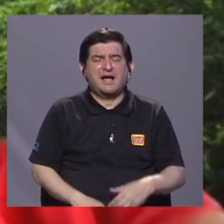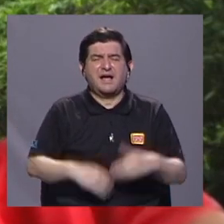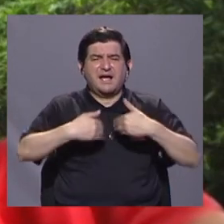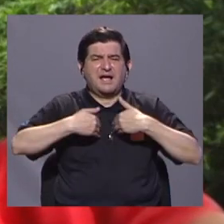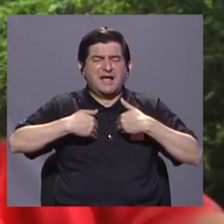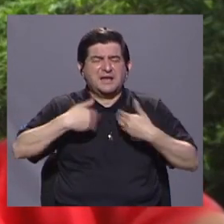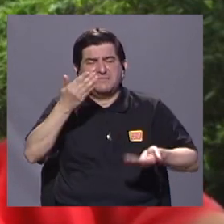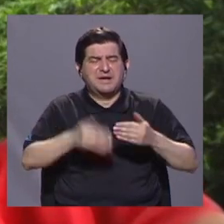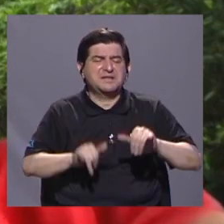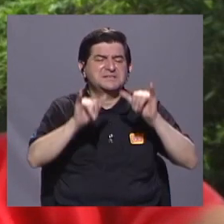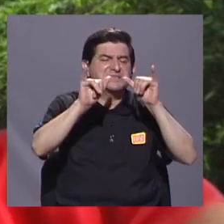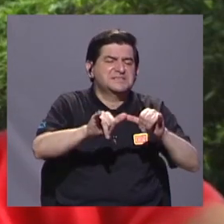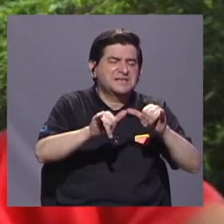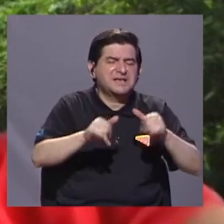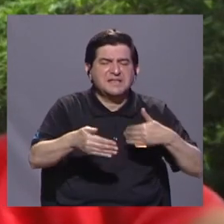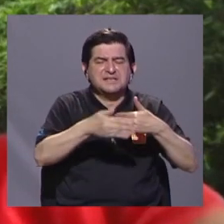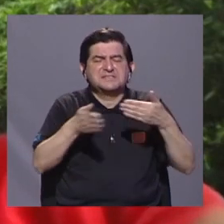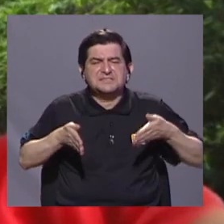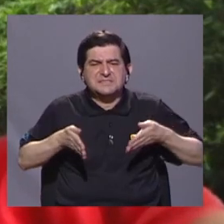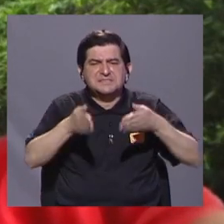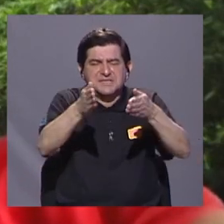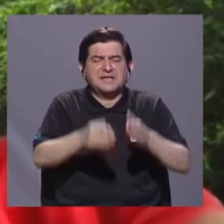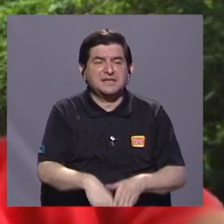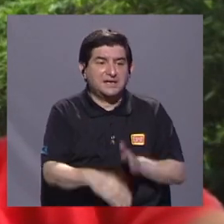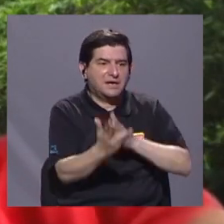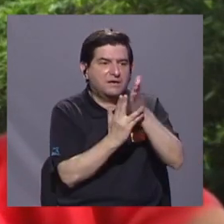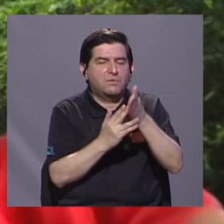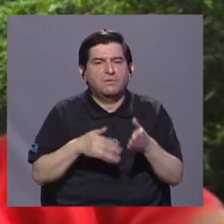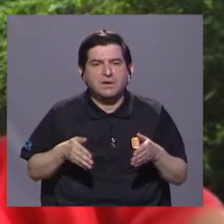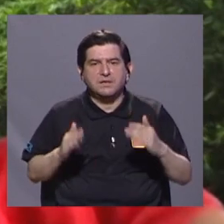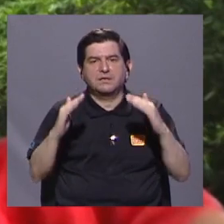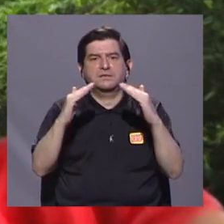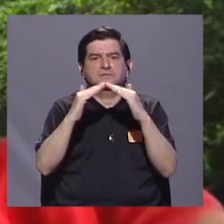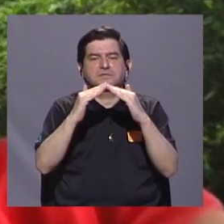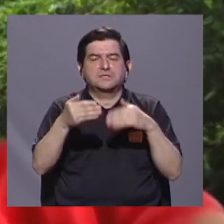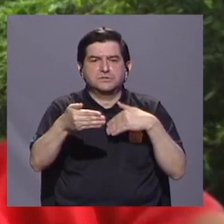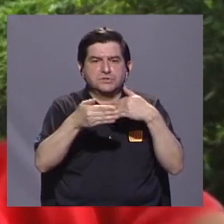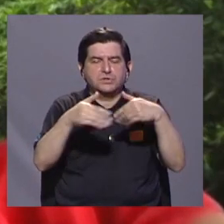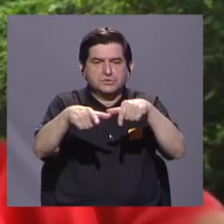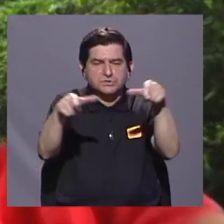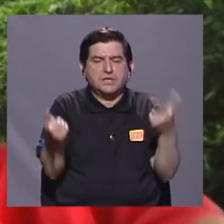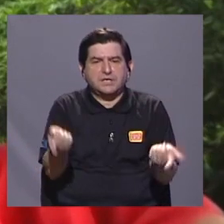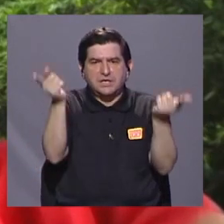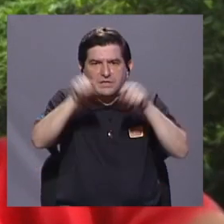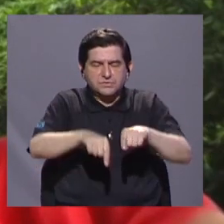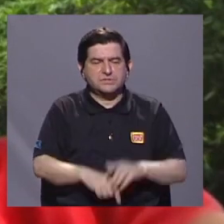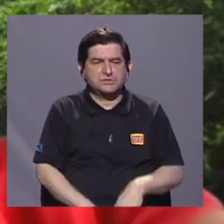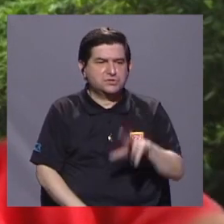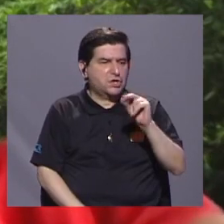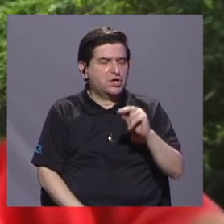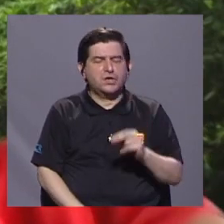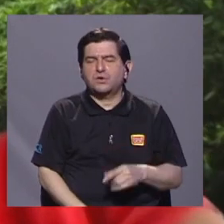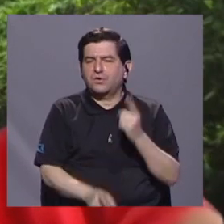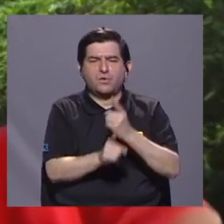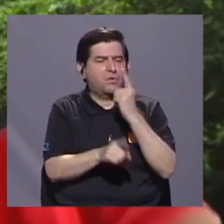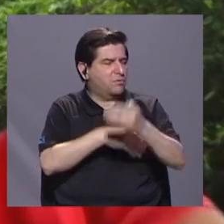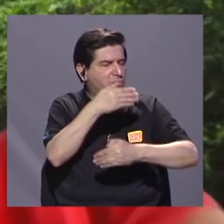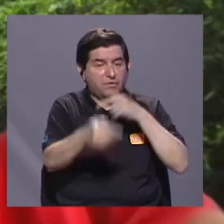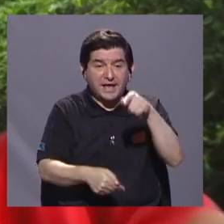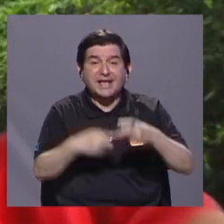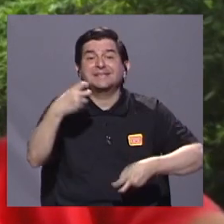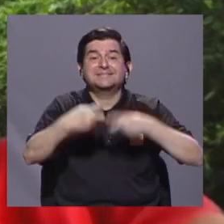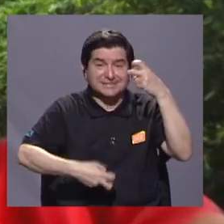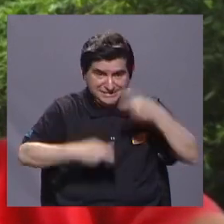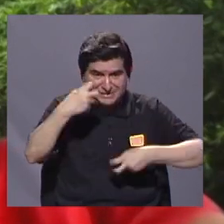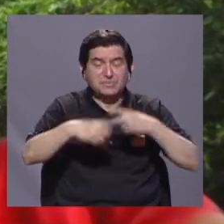carretera, lo dejan sobre las entradas de las casas, muy cerca al sitio donde ocurrió y no se dispone adecuadamente. Esa es la gran